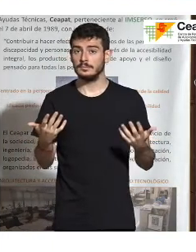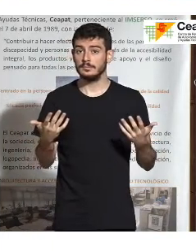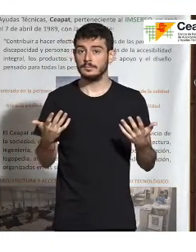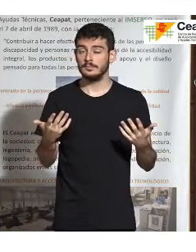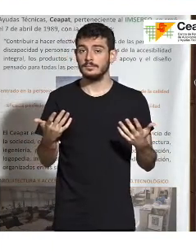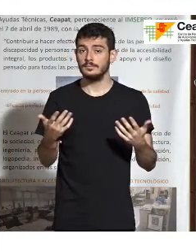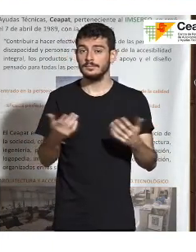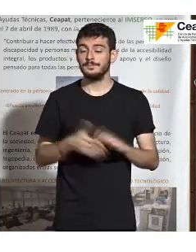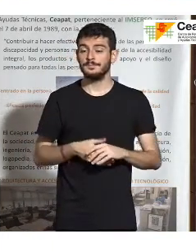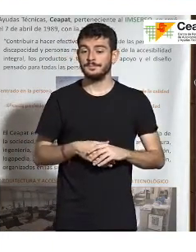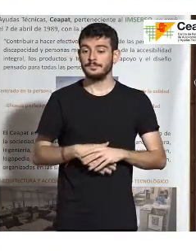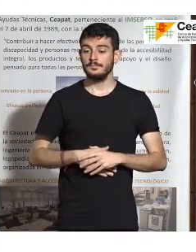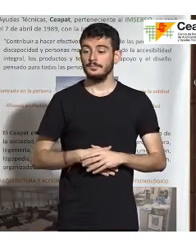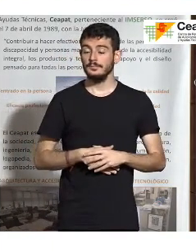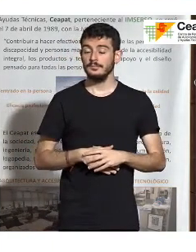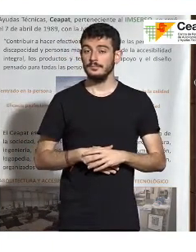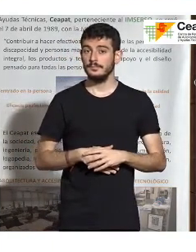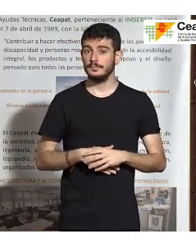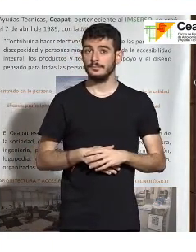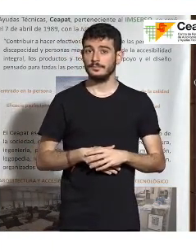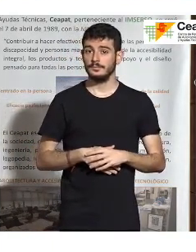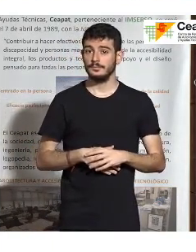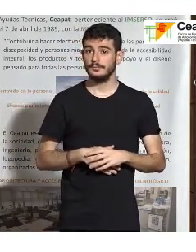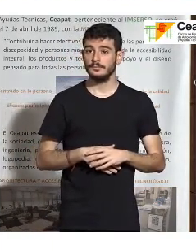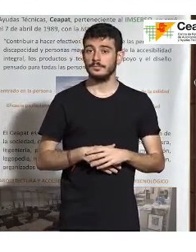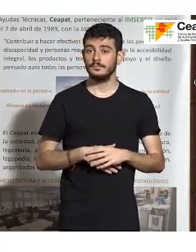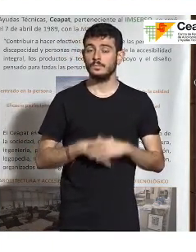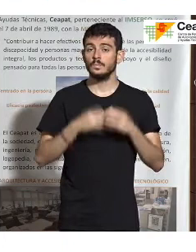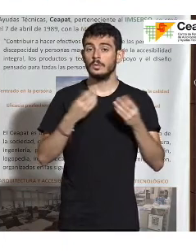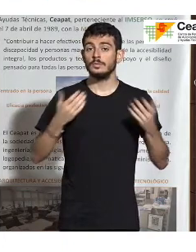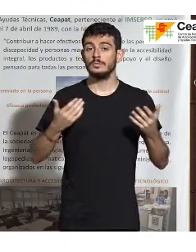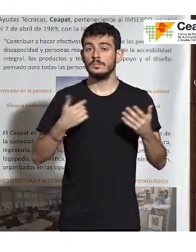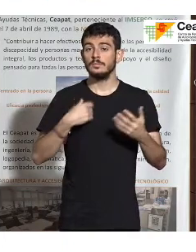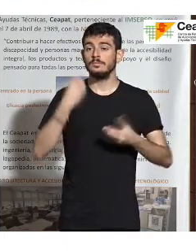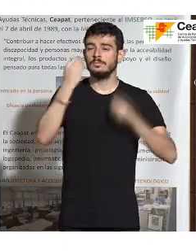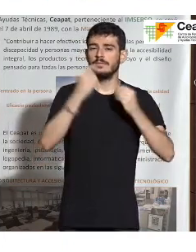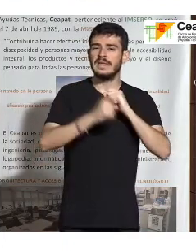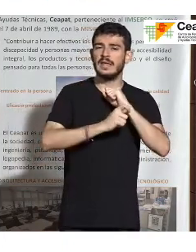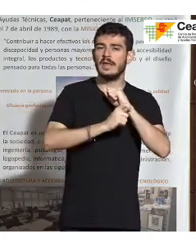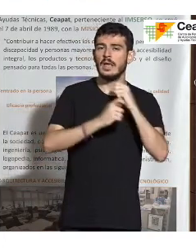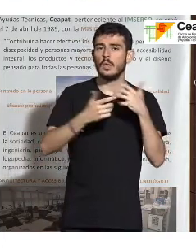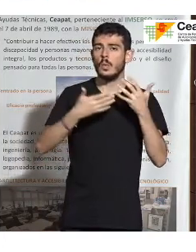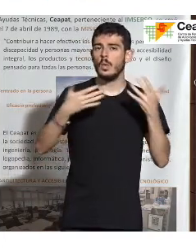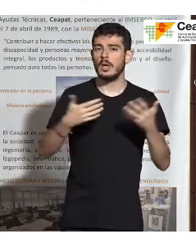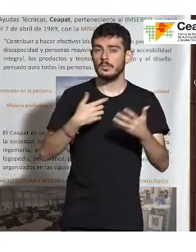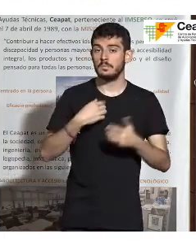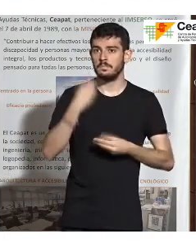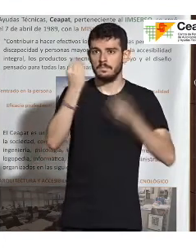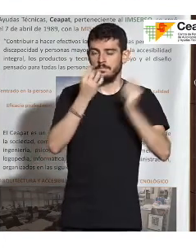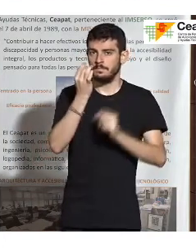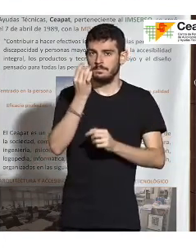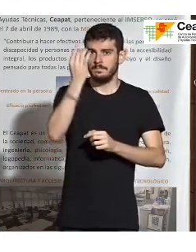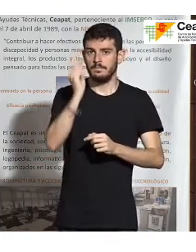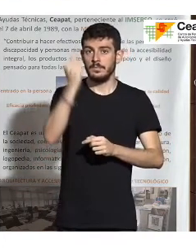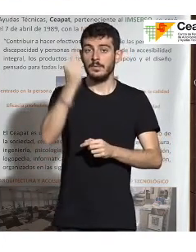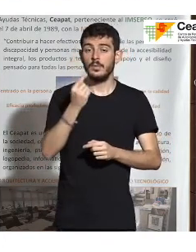¿qué pienso ahí? ¿Cuál es la estrategia? Y lo primero que se me ocurre es recurrir a